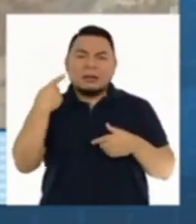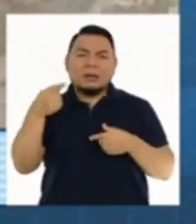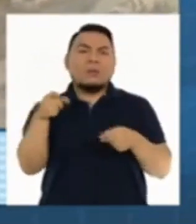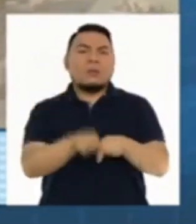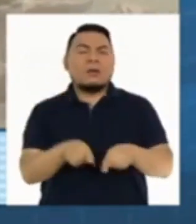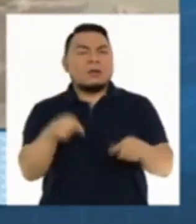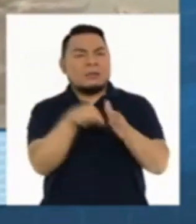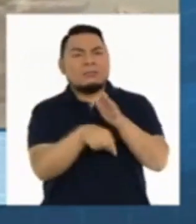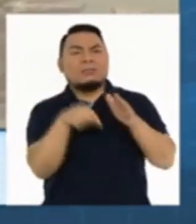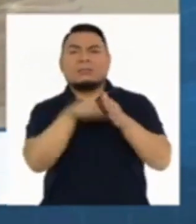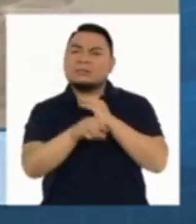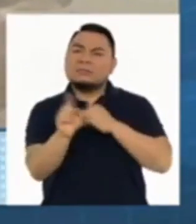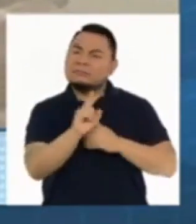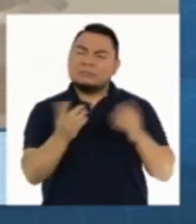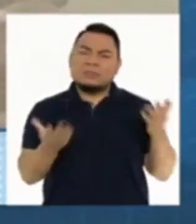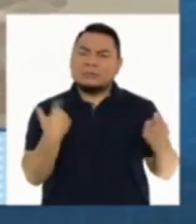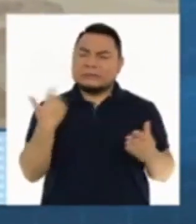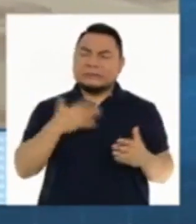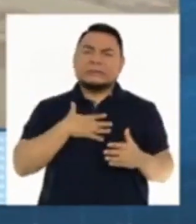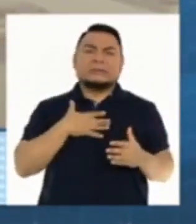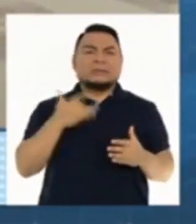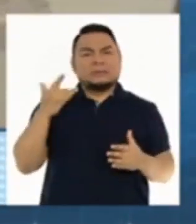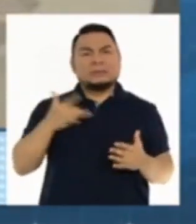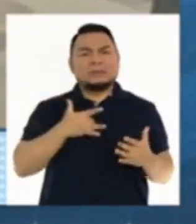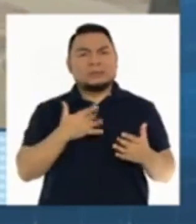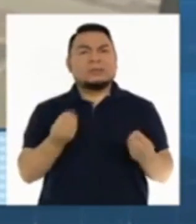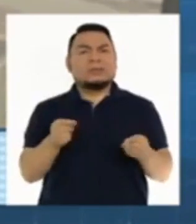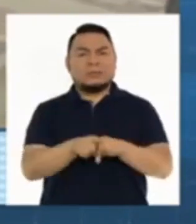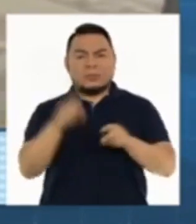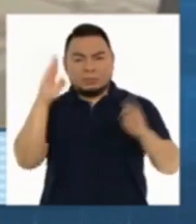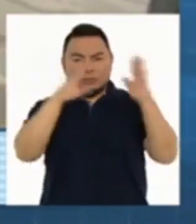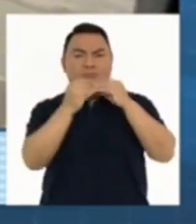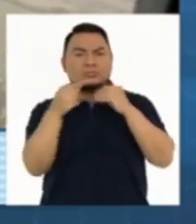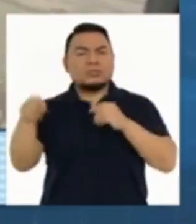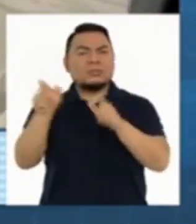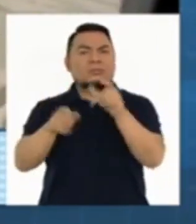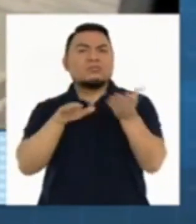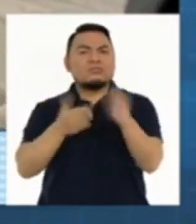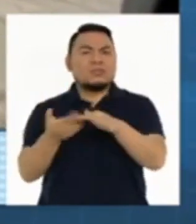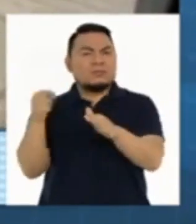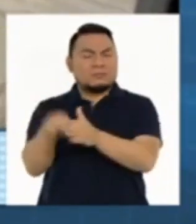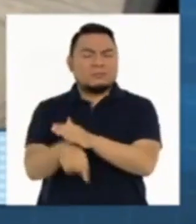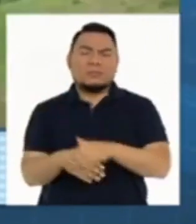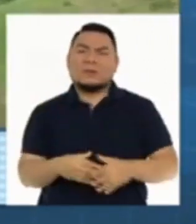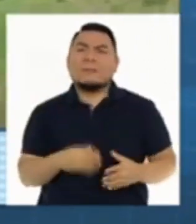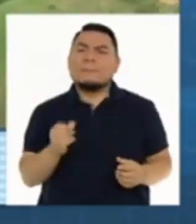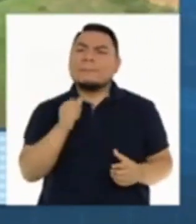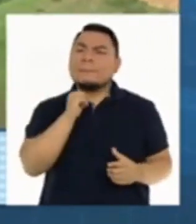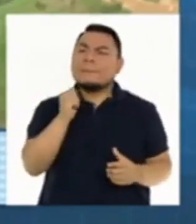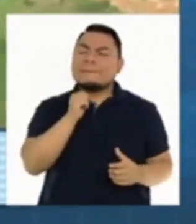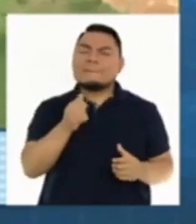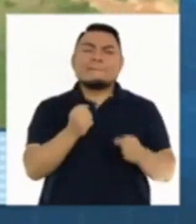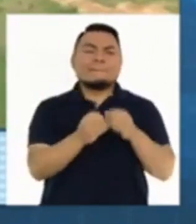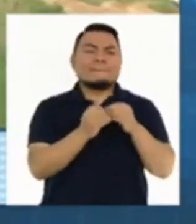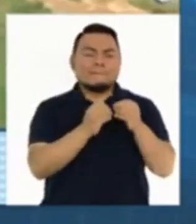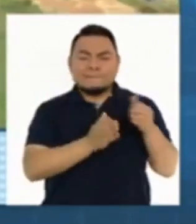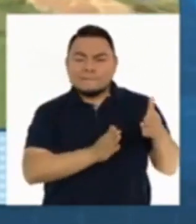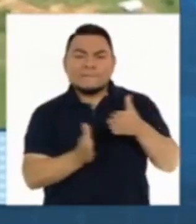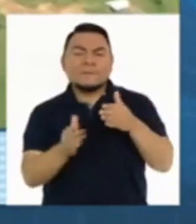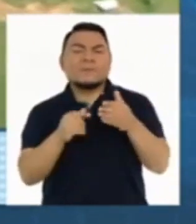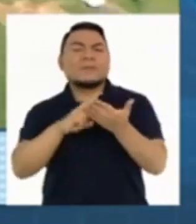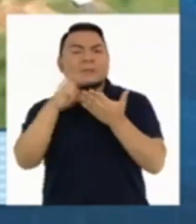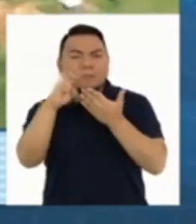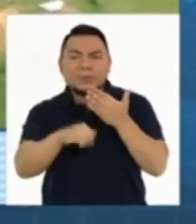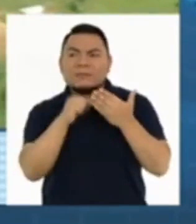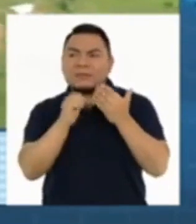y realmente a nosotros nos preocupa muchísimo que nuestra gente se muera en esta situación por falta de carreteras, por falta de unos